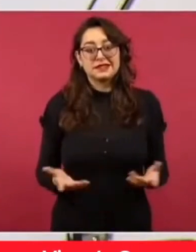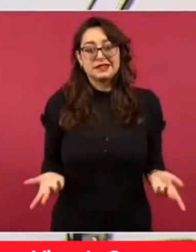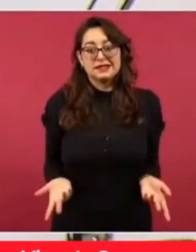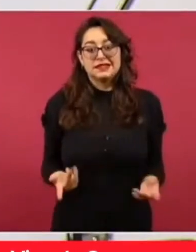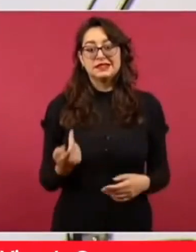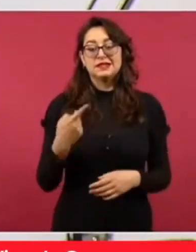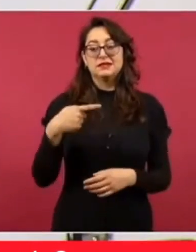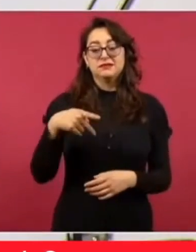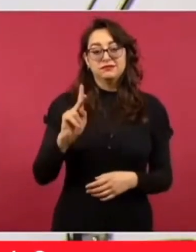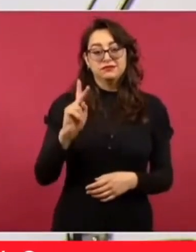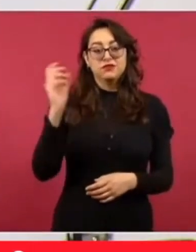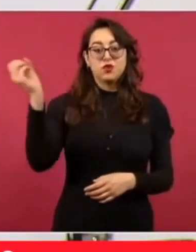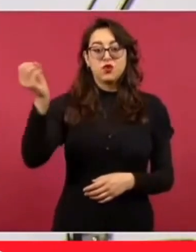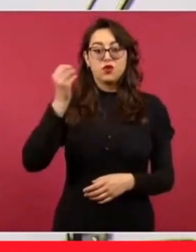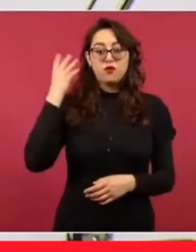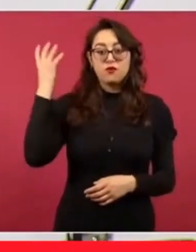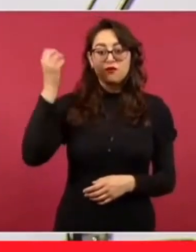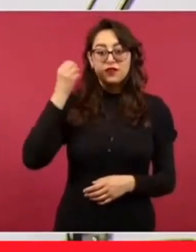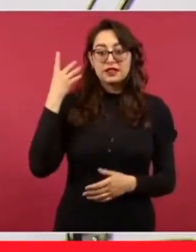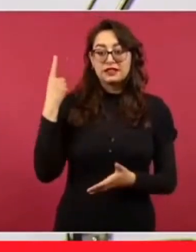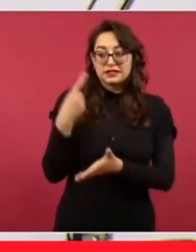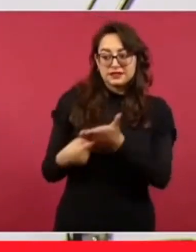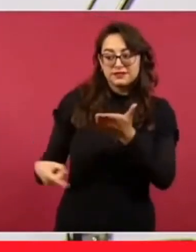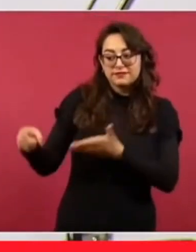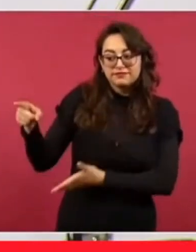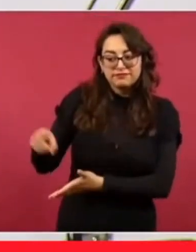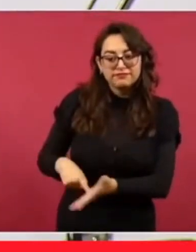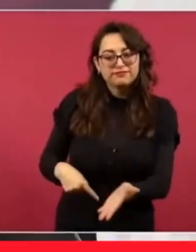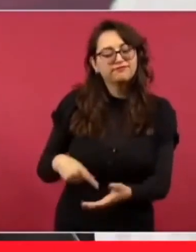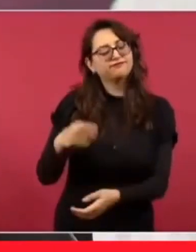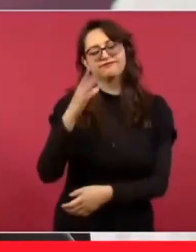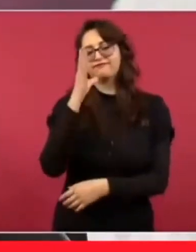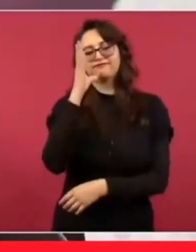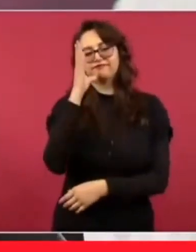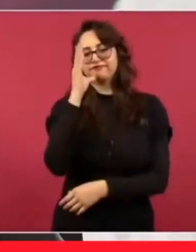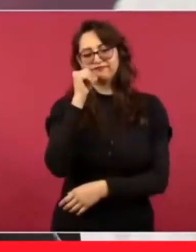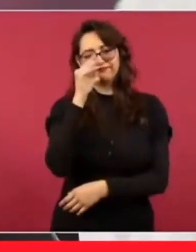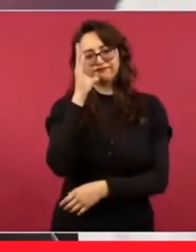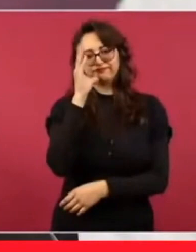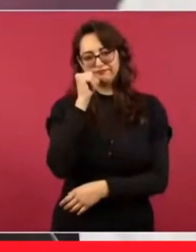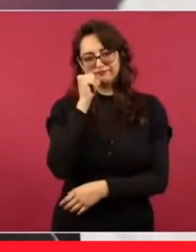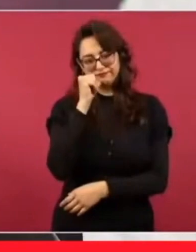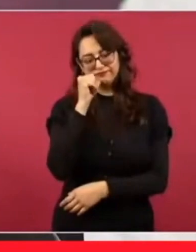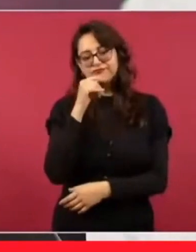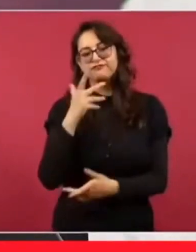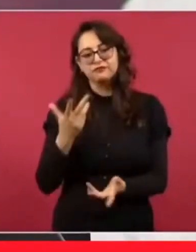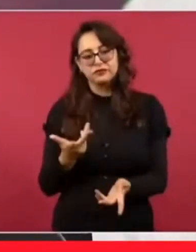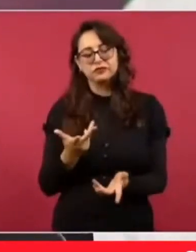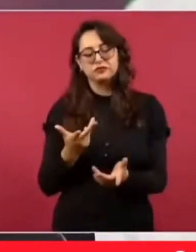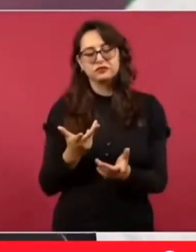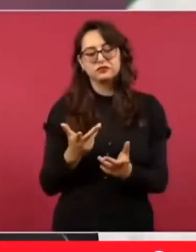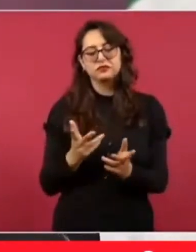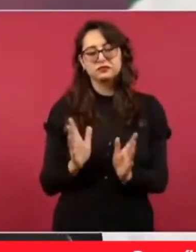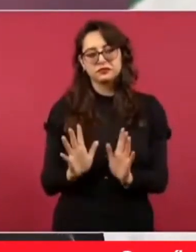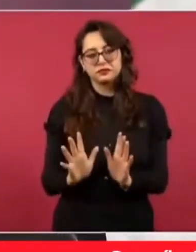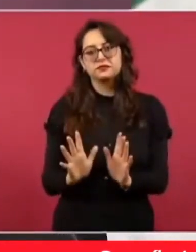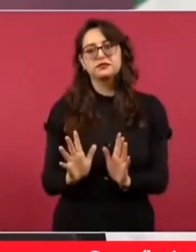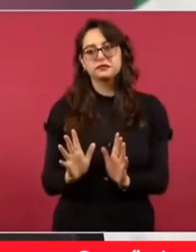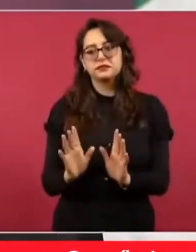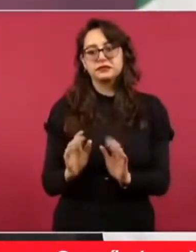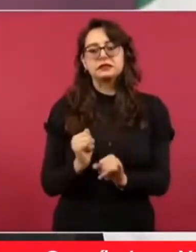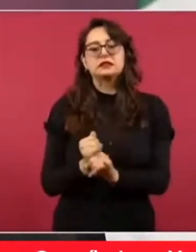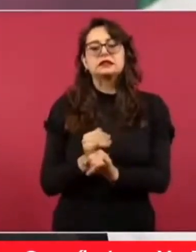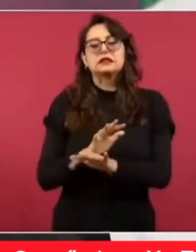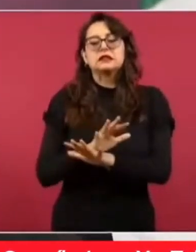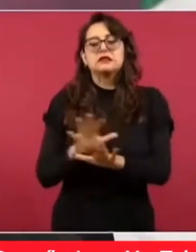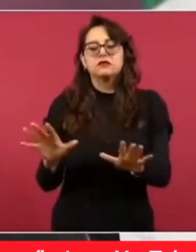mañanera, vamos a estar un momentito informando,